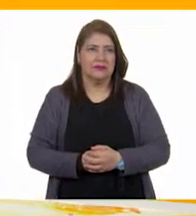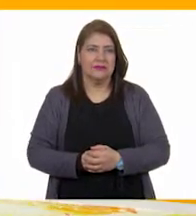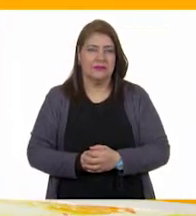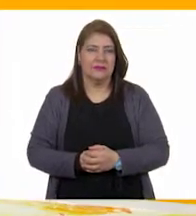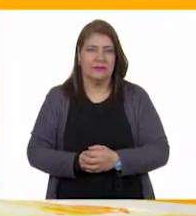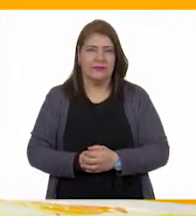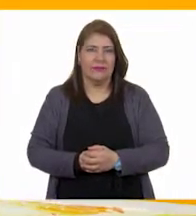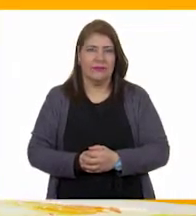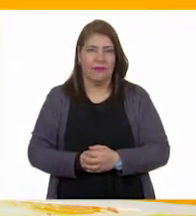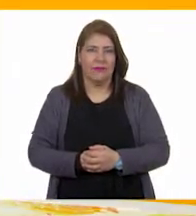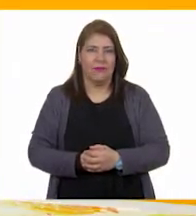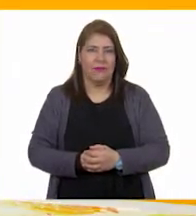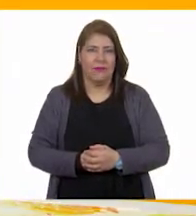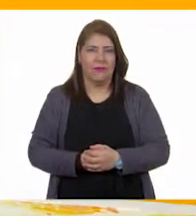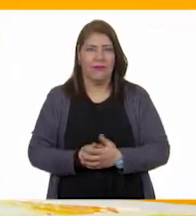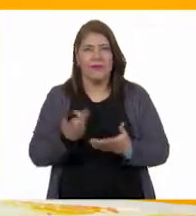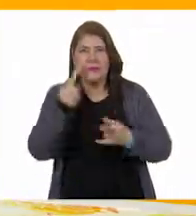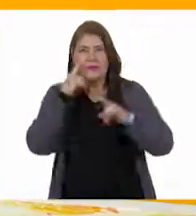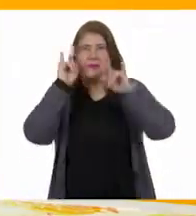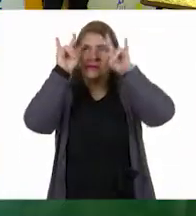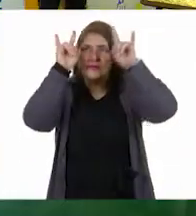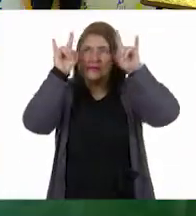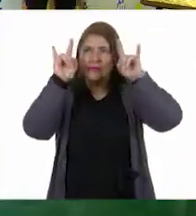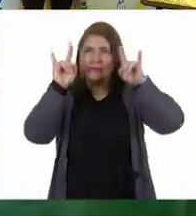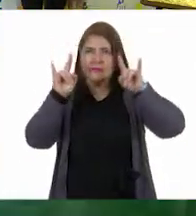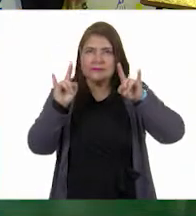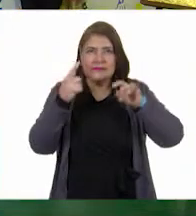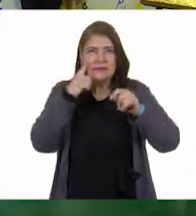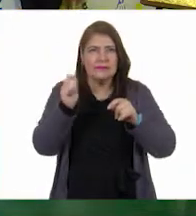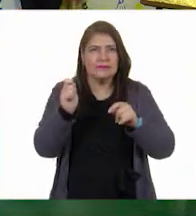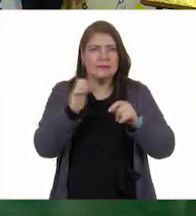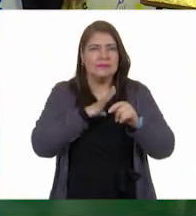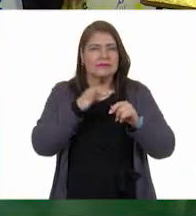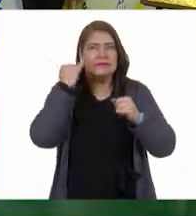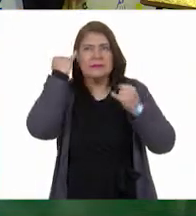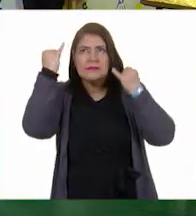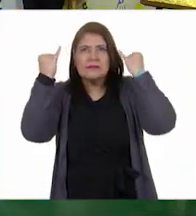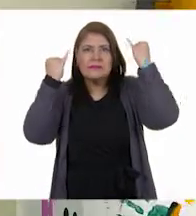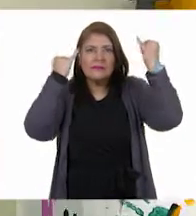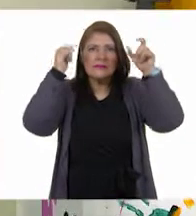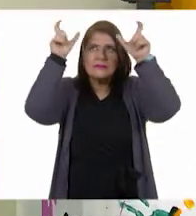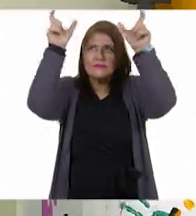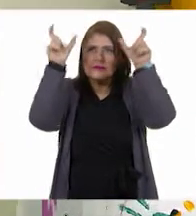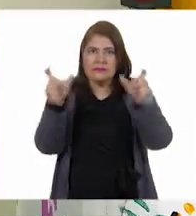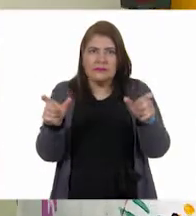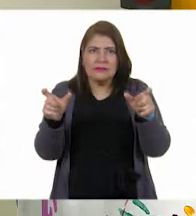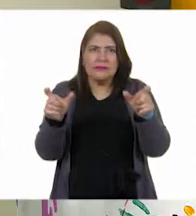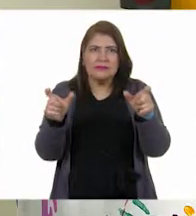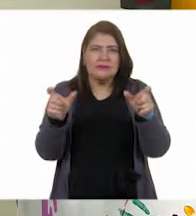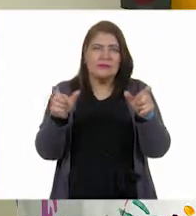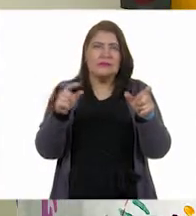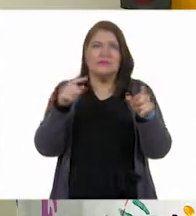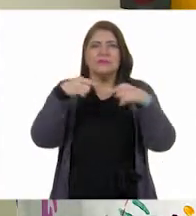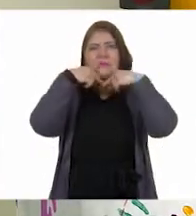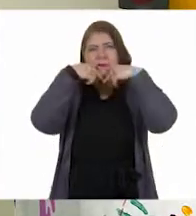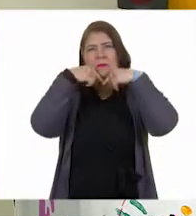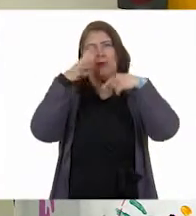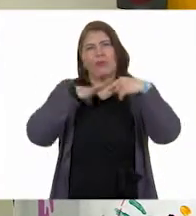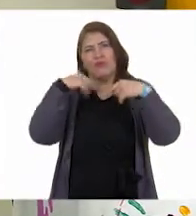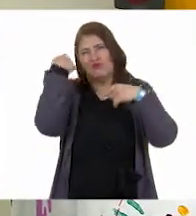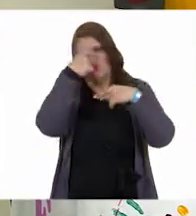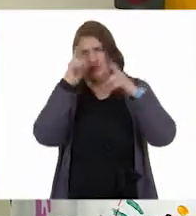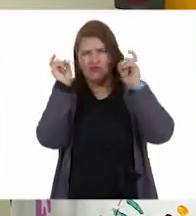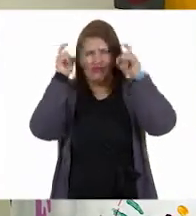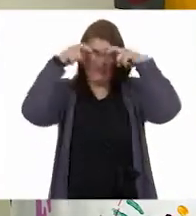O sea, que están acomodando las ideas en los bloques, en donde están las caritas enojadas y en donde están las